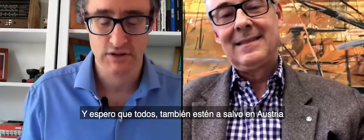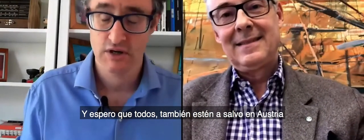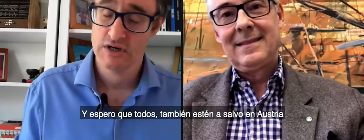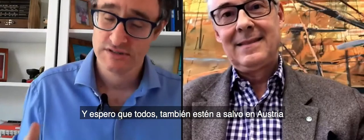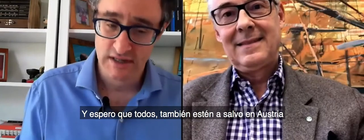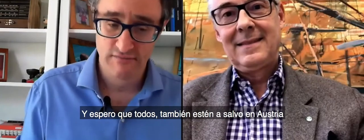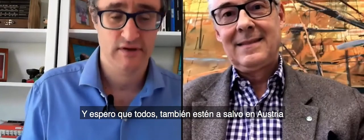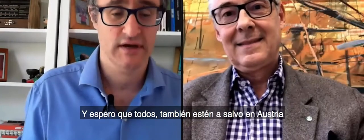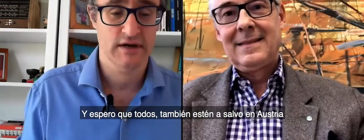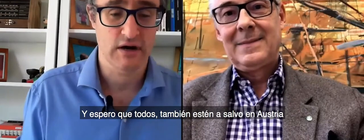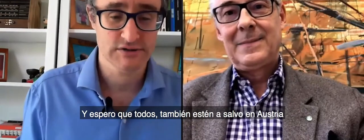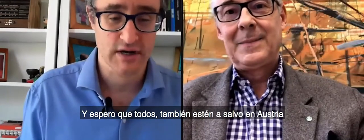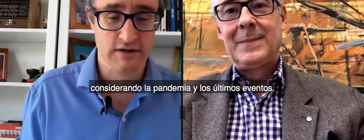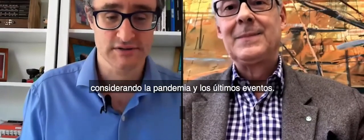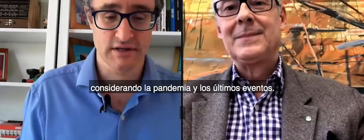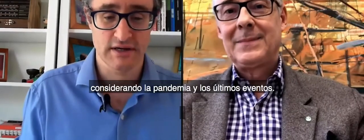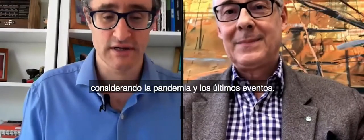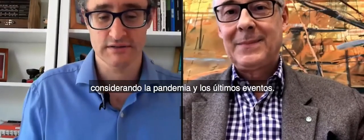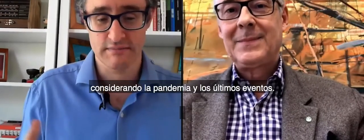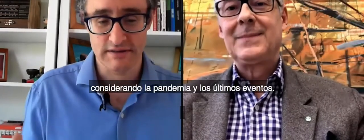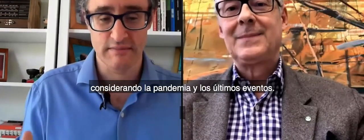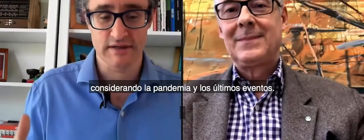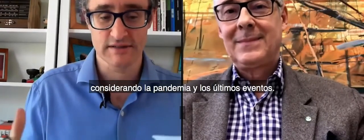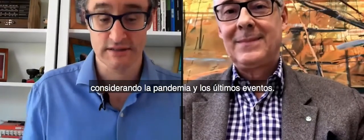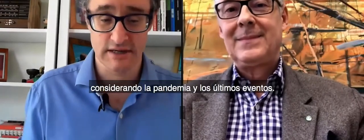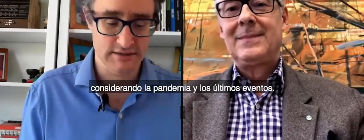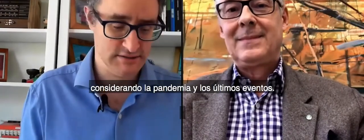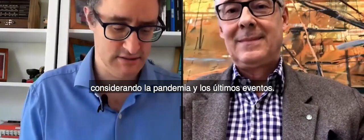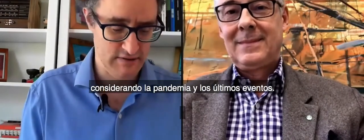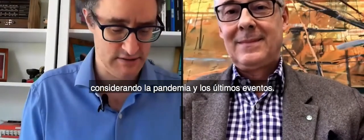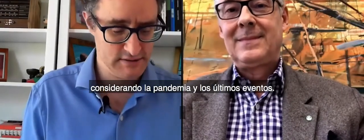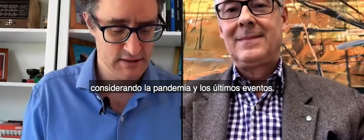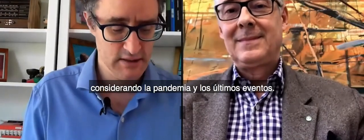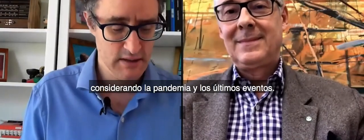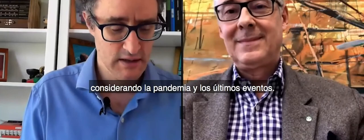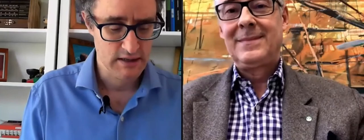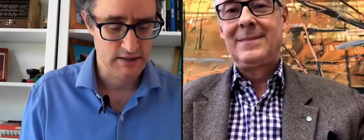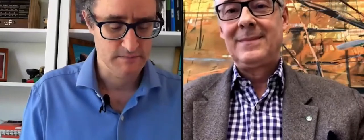everybody is also safe in Austria considering the pandemics and the latest events.